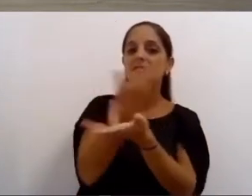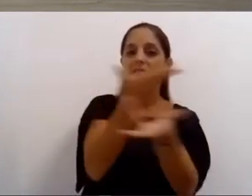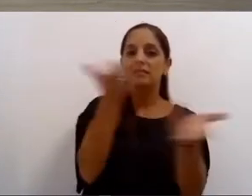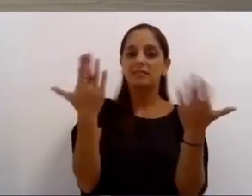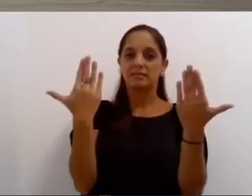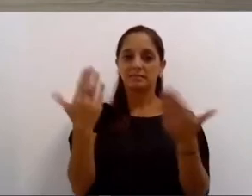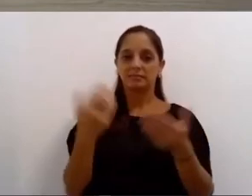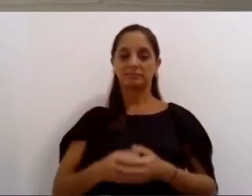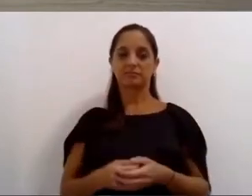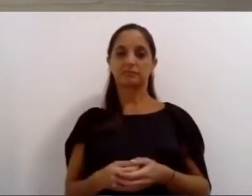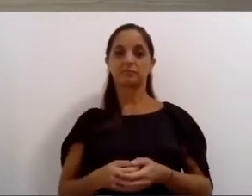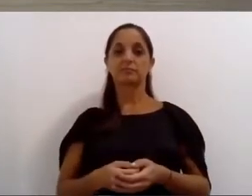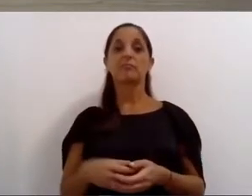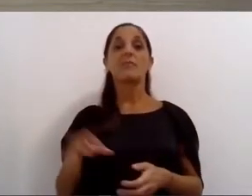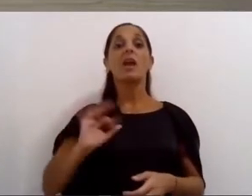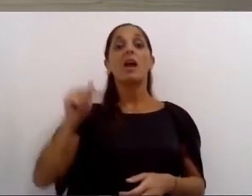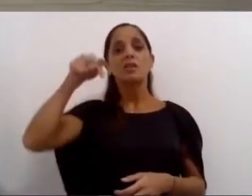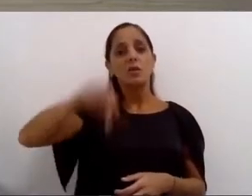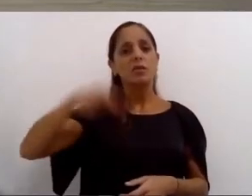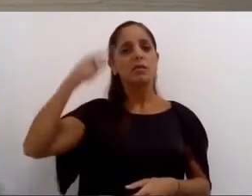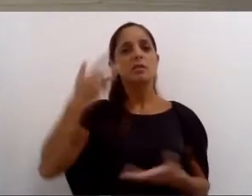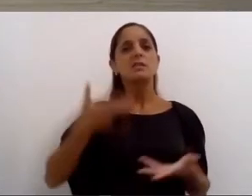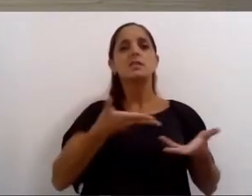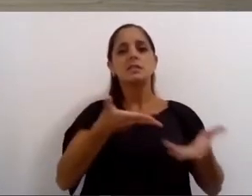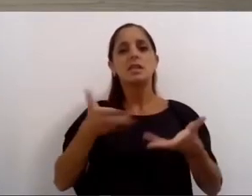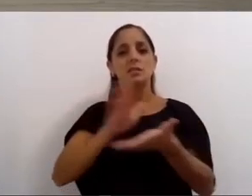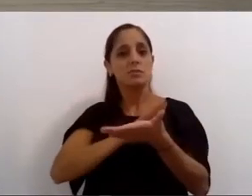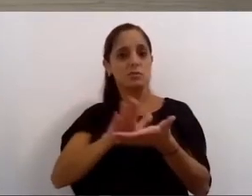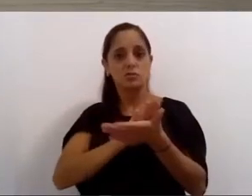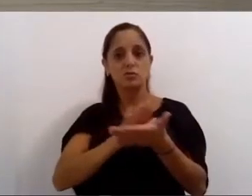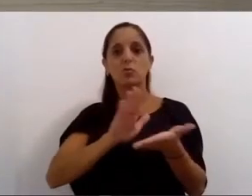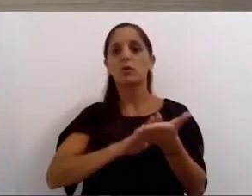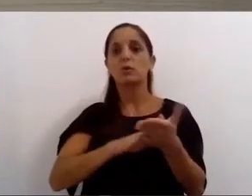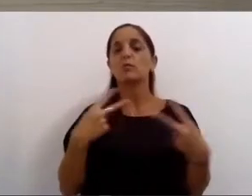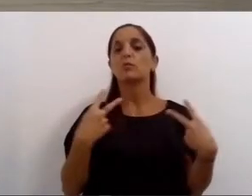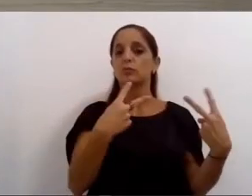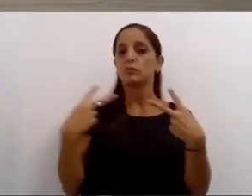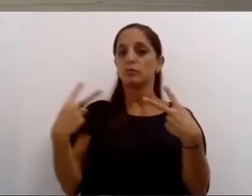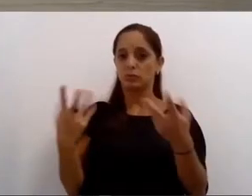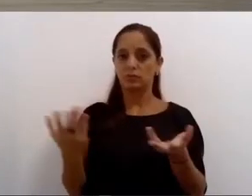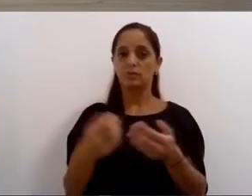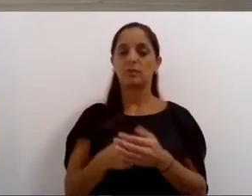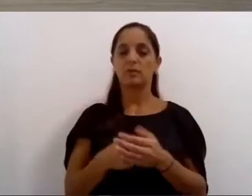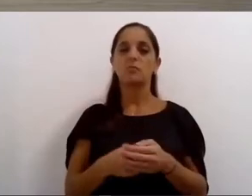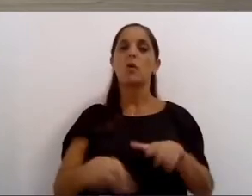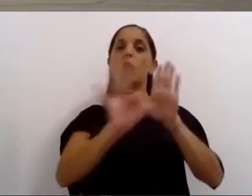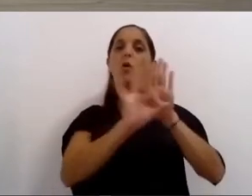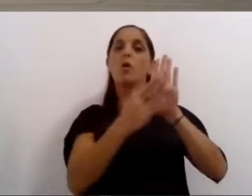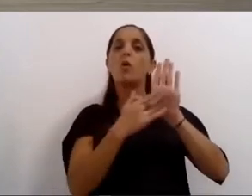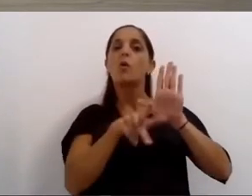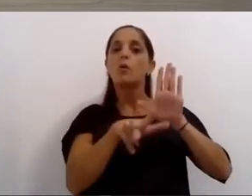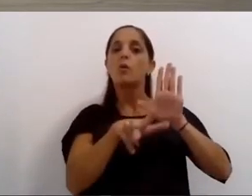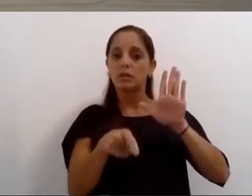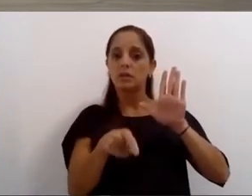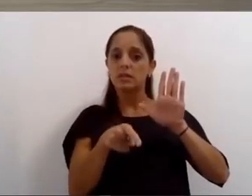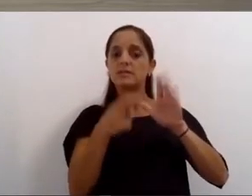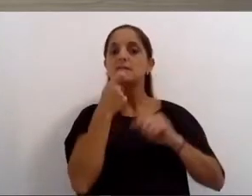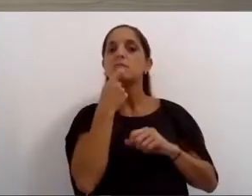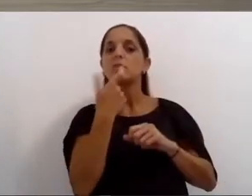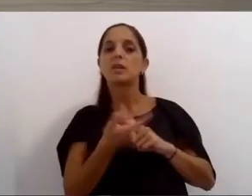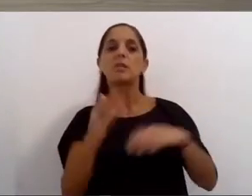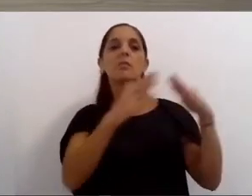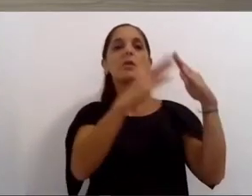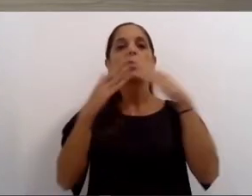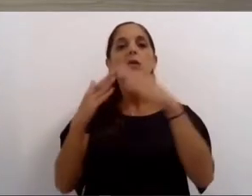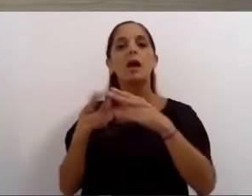nuevos servicios turísticos y ampliar la oferta vamos a implementar una ordenanza que regula el alquiler turístico temporario